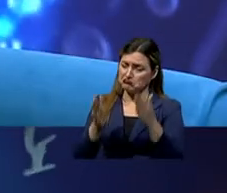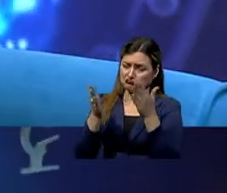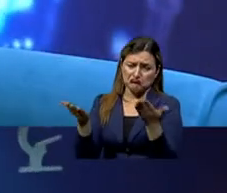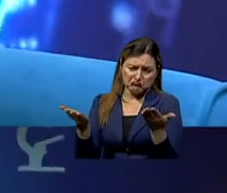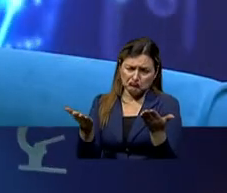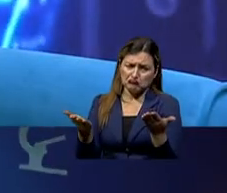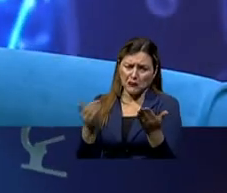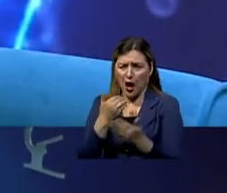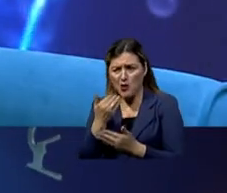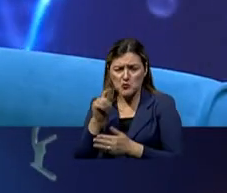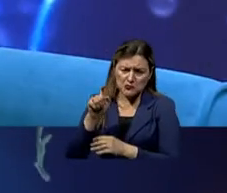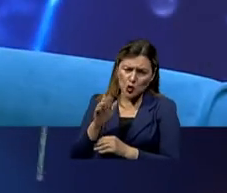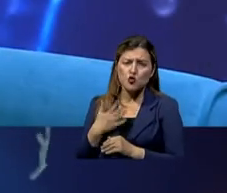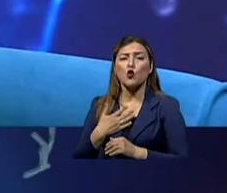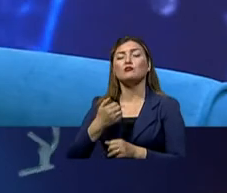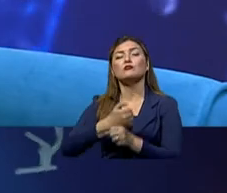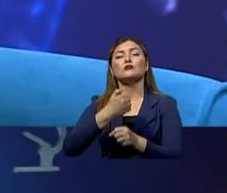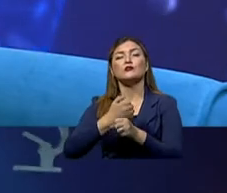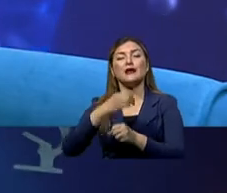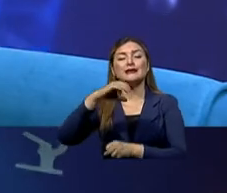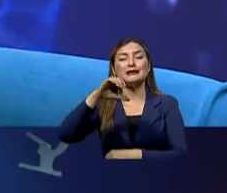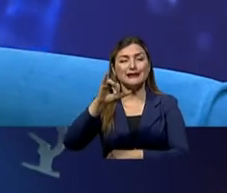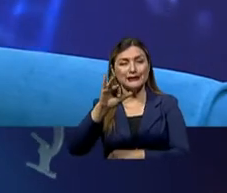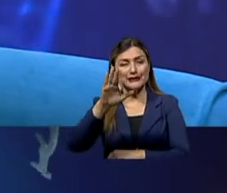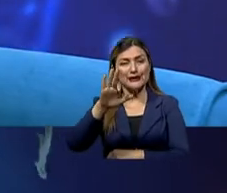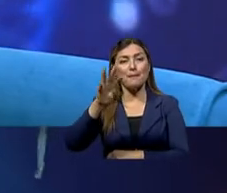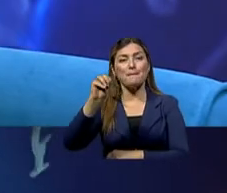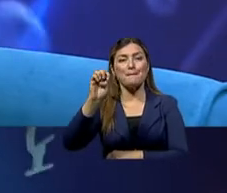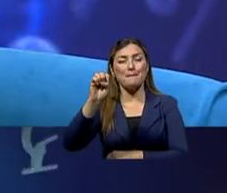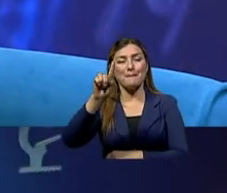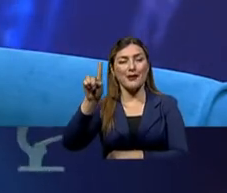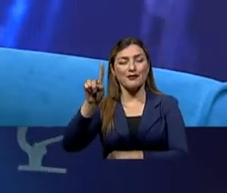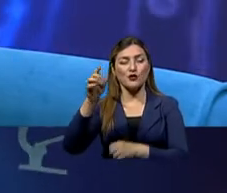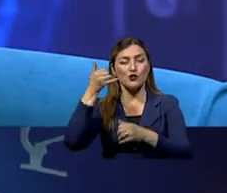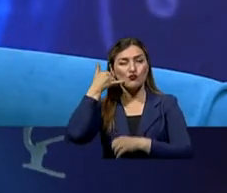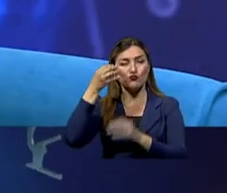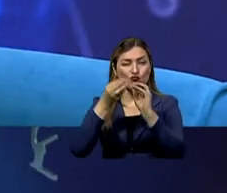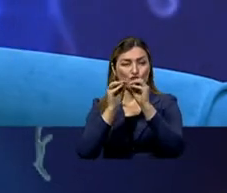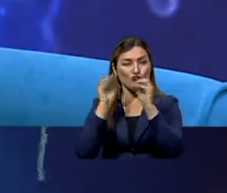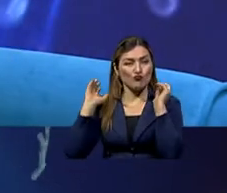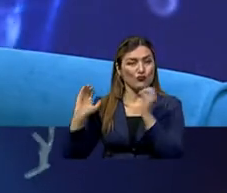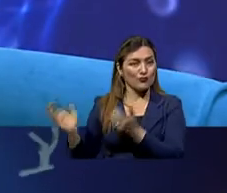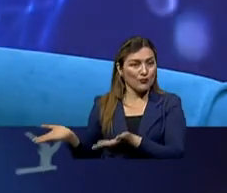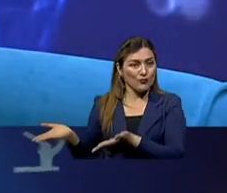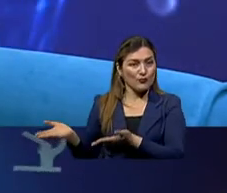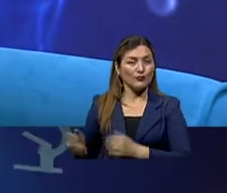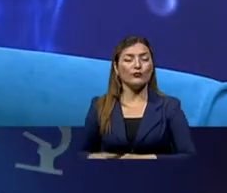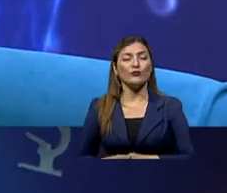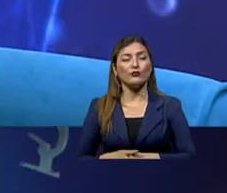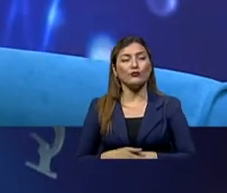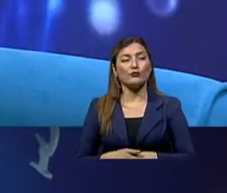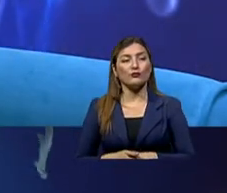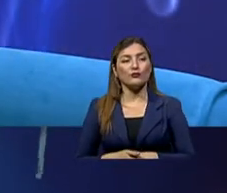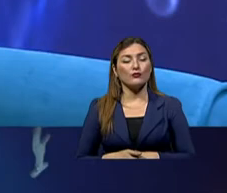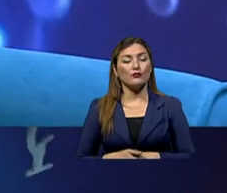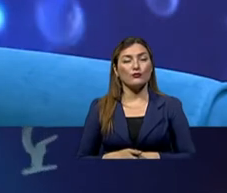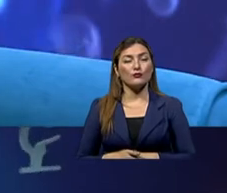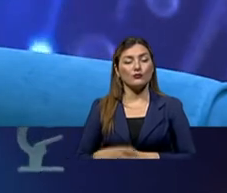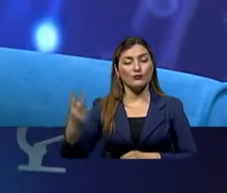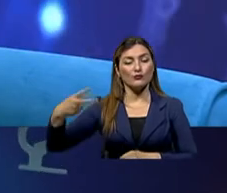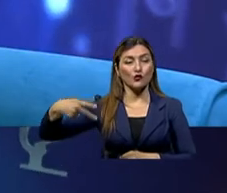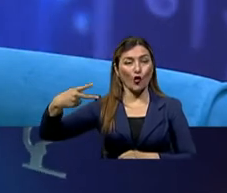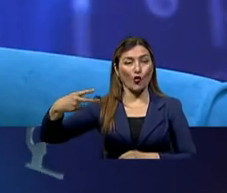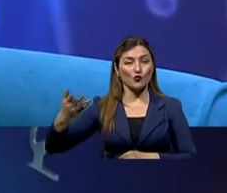cualquier momento yo estoy trabajando en el CityMed, mi teléfono es el 351-6667 y el 0981-685